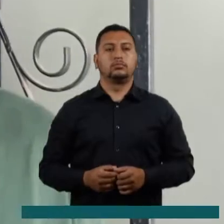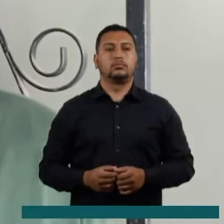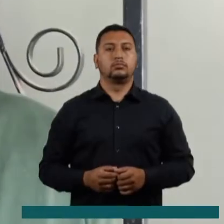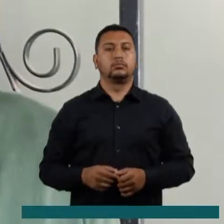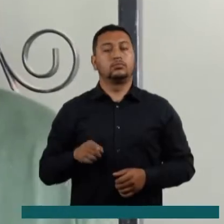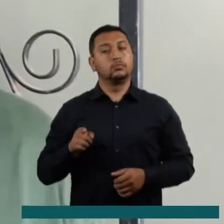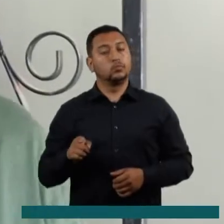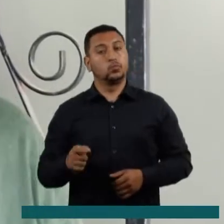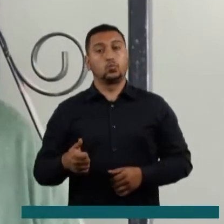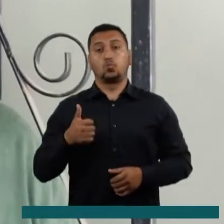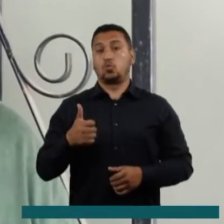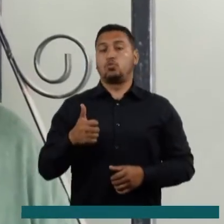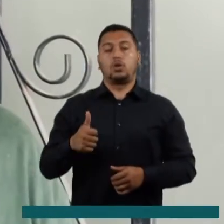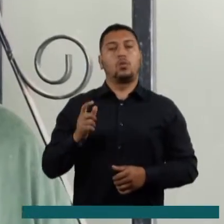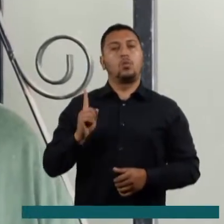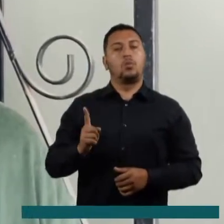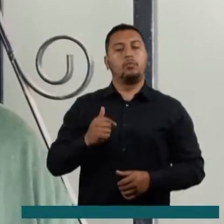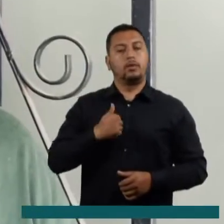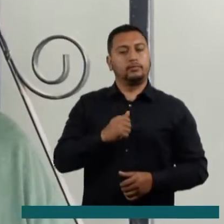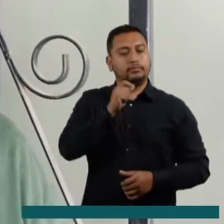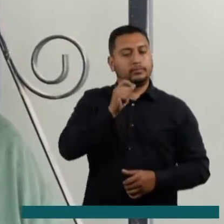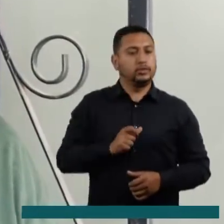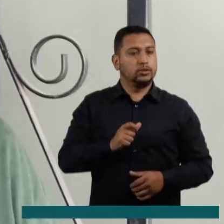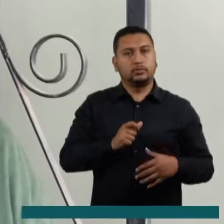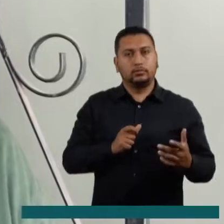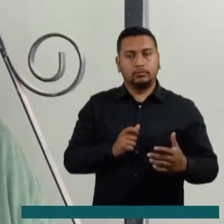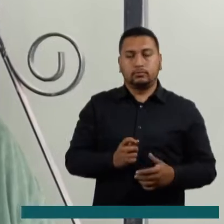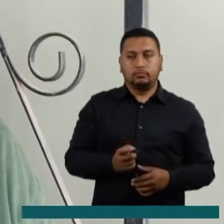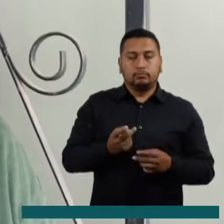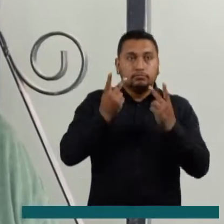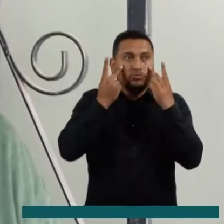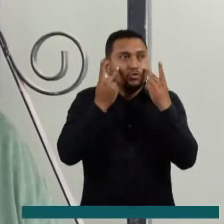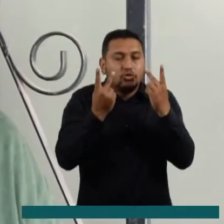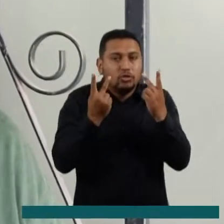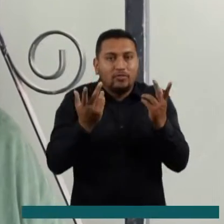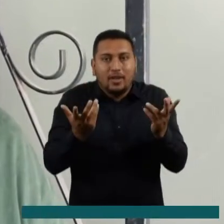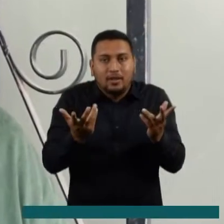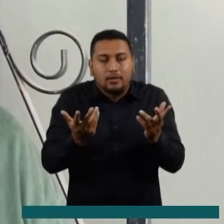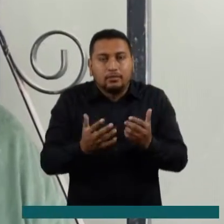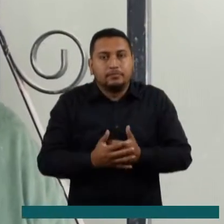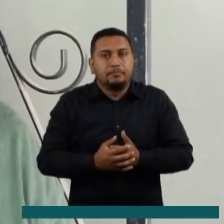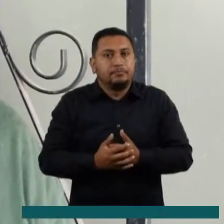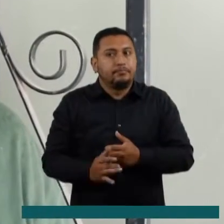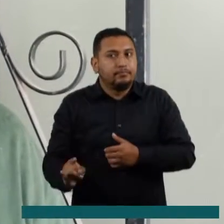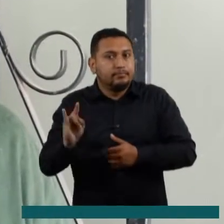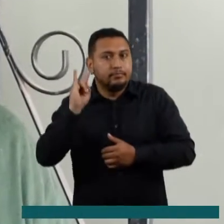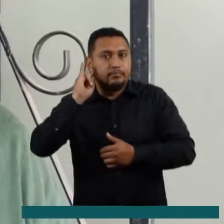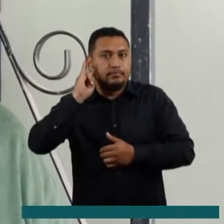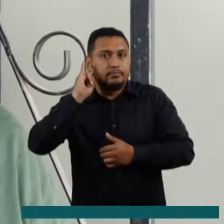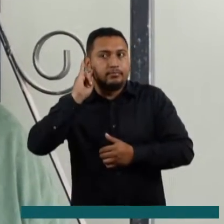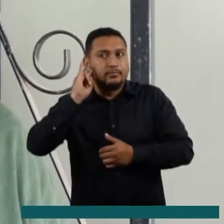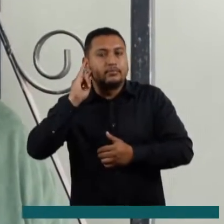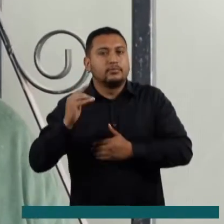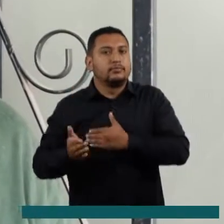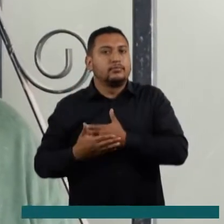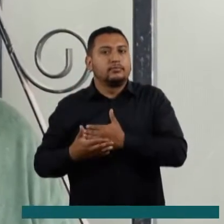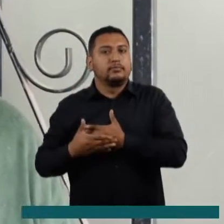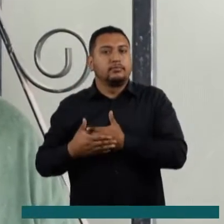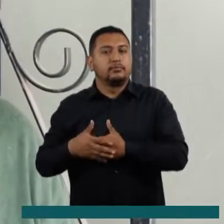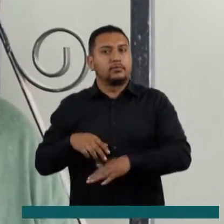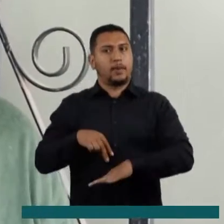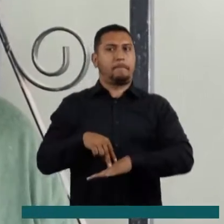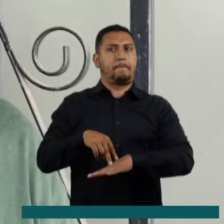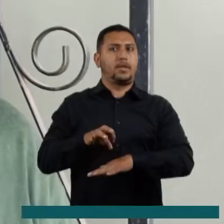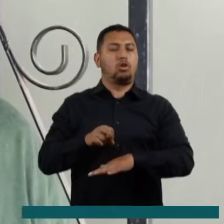Pues son muy buenos porque uno como persona que carece de la vista, pues uno lo escucha sonar y